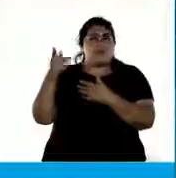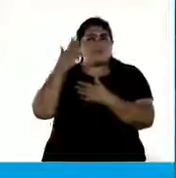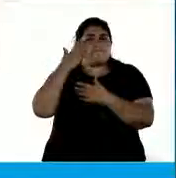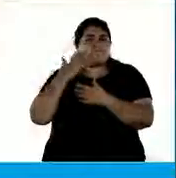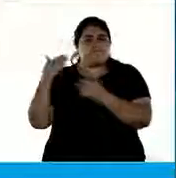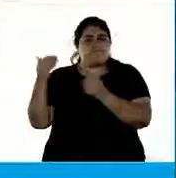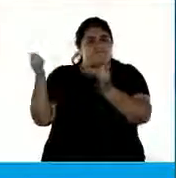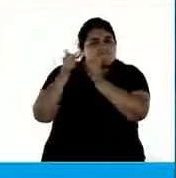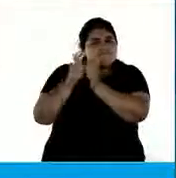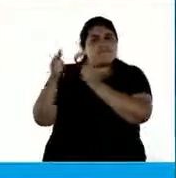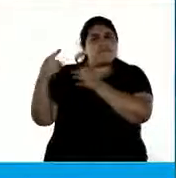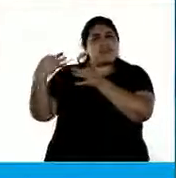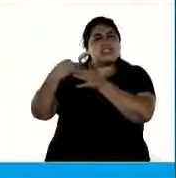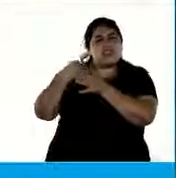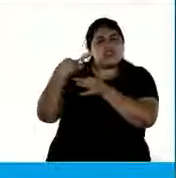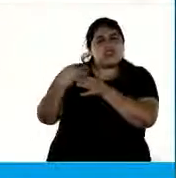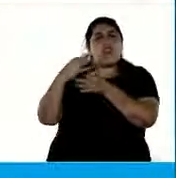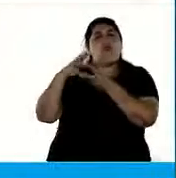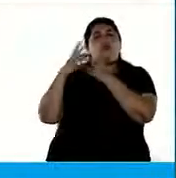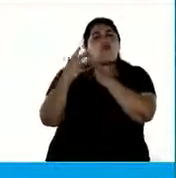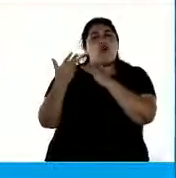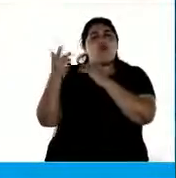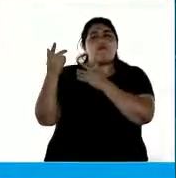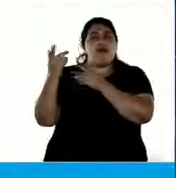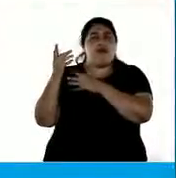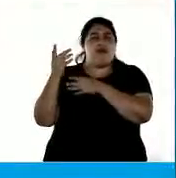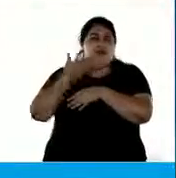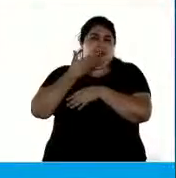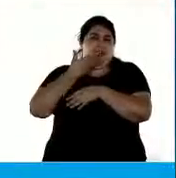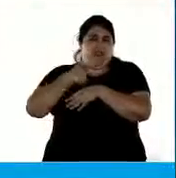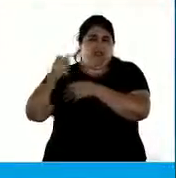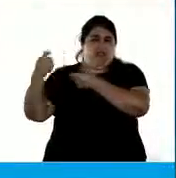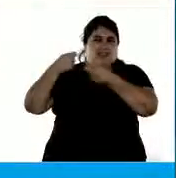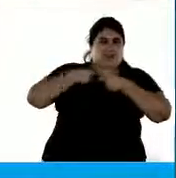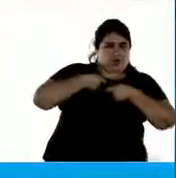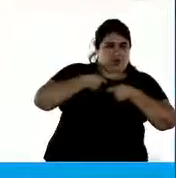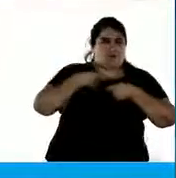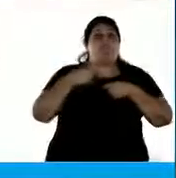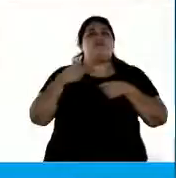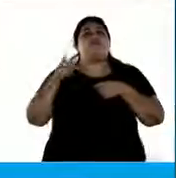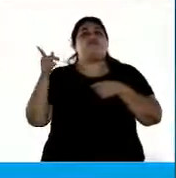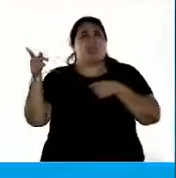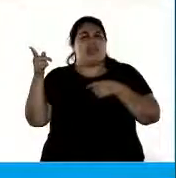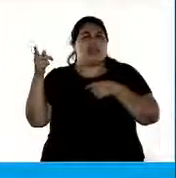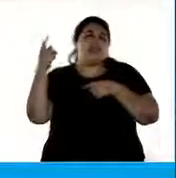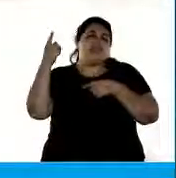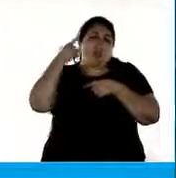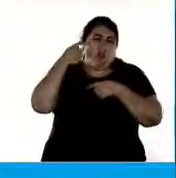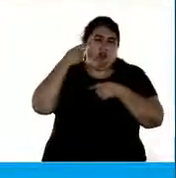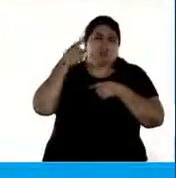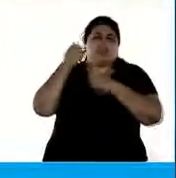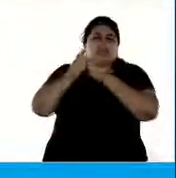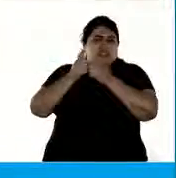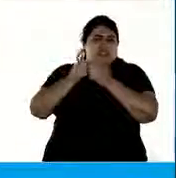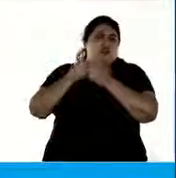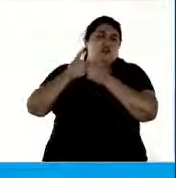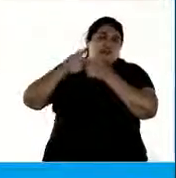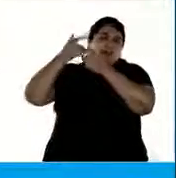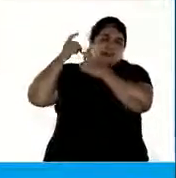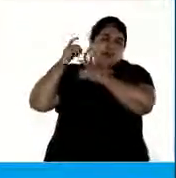me cedió el uso de la palabra que seguramente tiene muchas anécdotas que contar con Pino